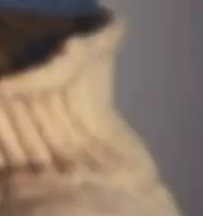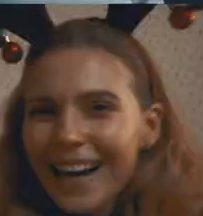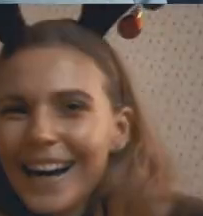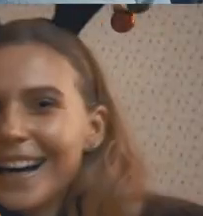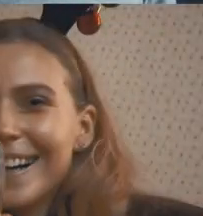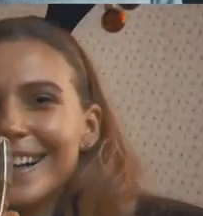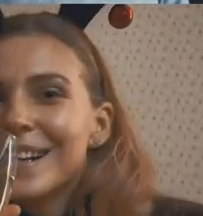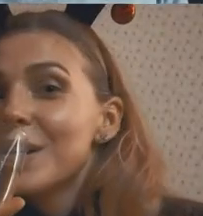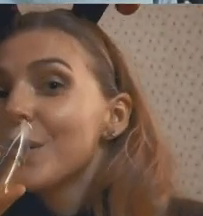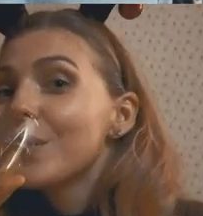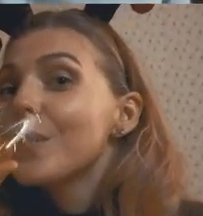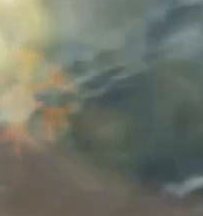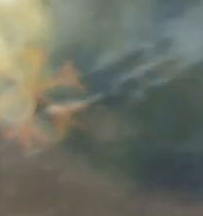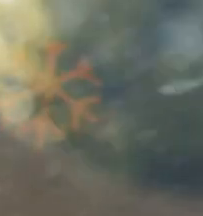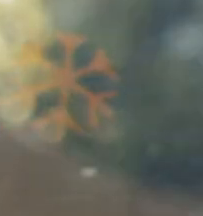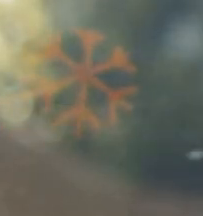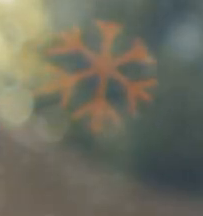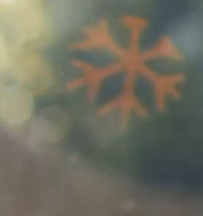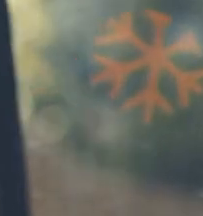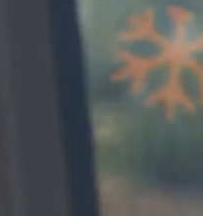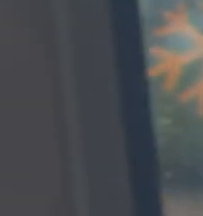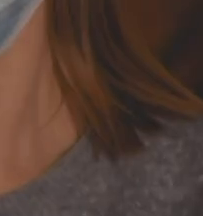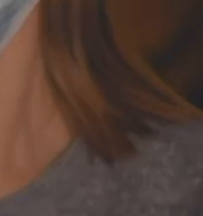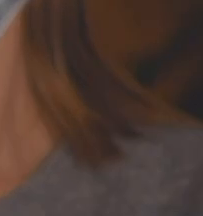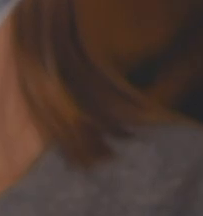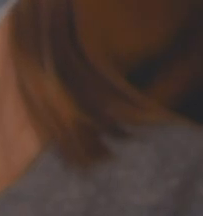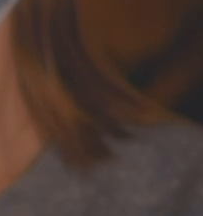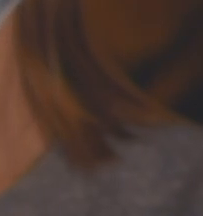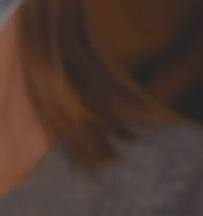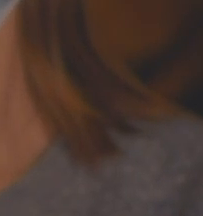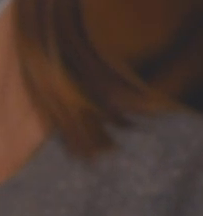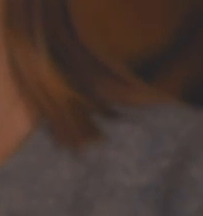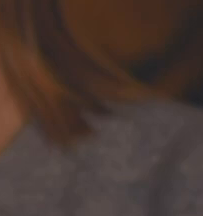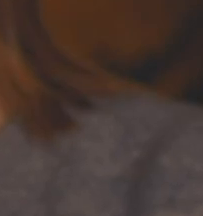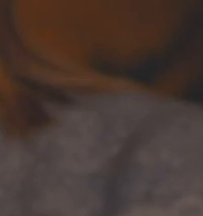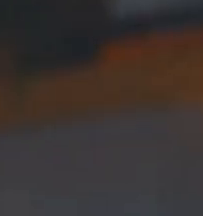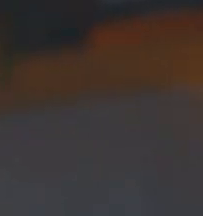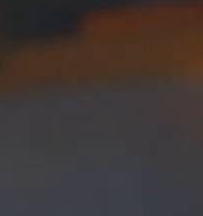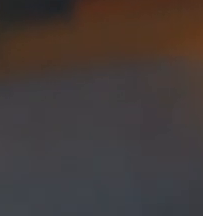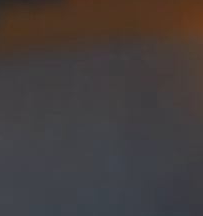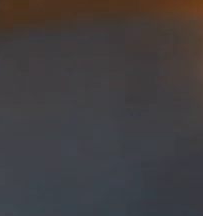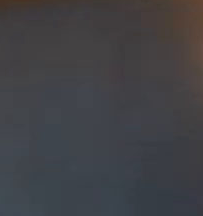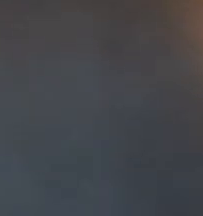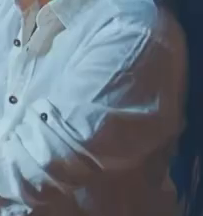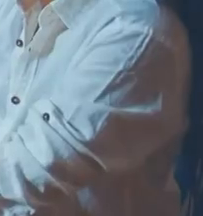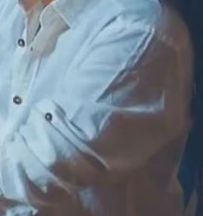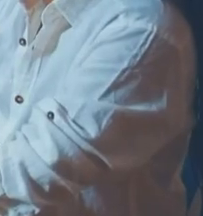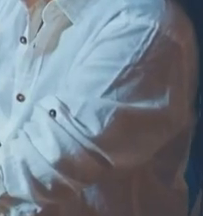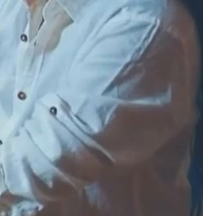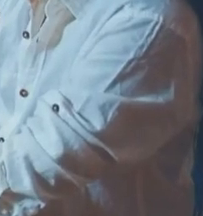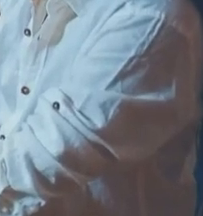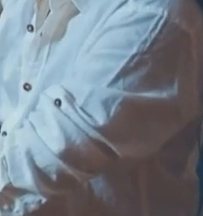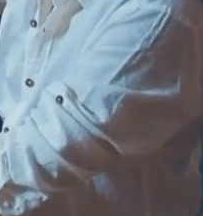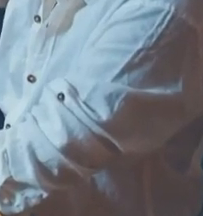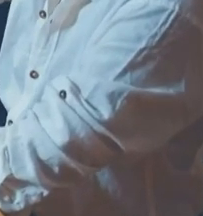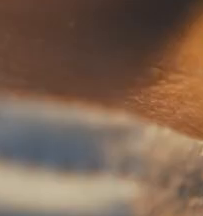Que tu cena familiar sea segura, también depende de ti. Que tu bar sea seguro,